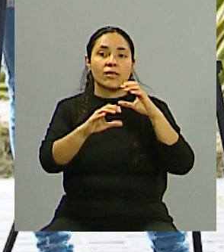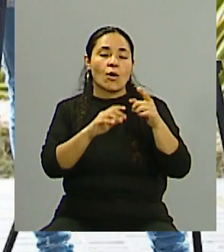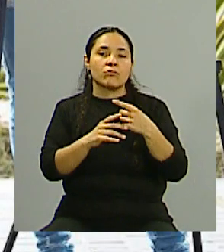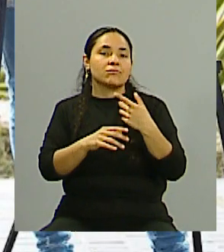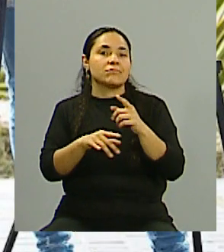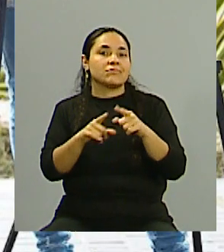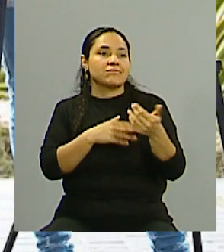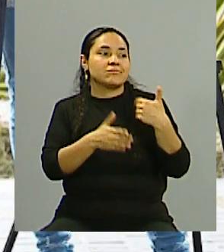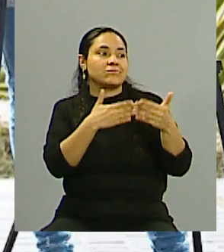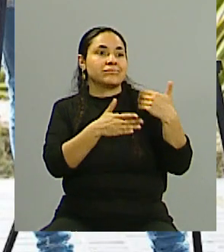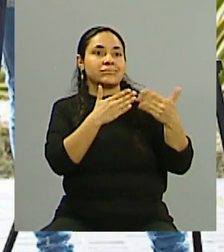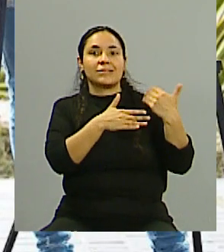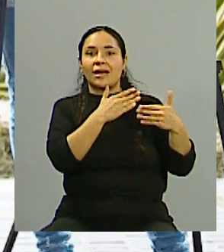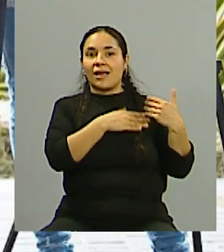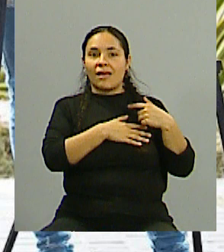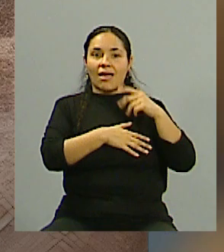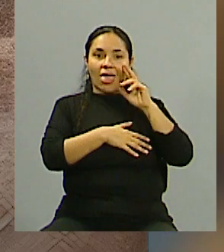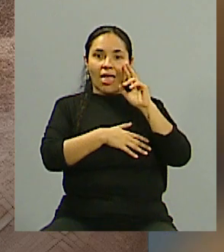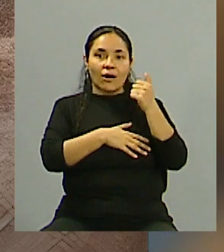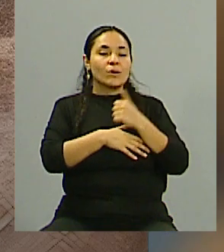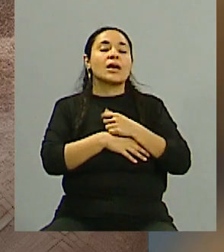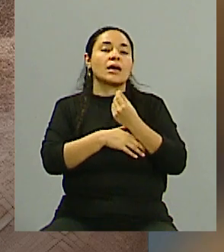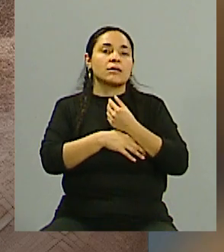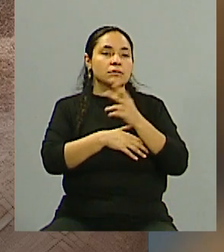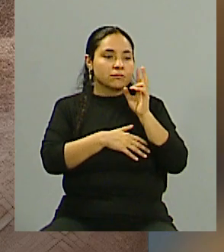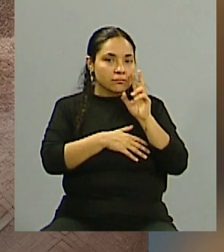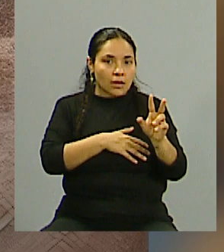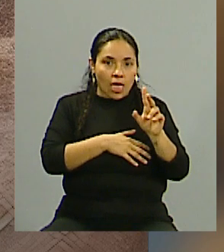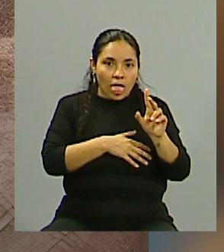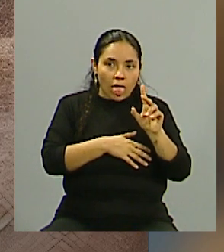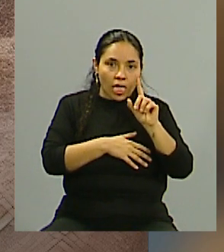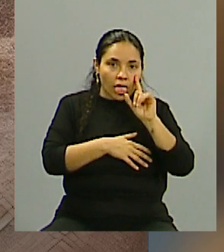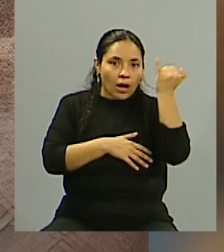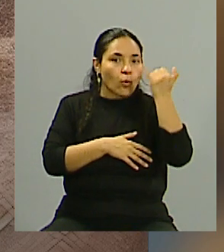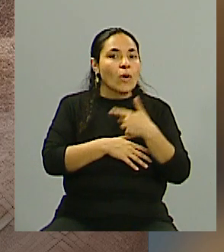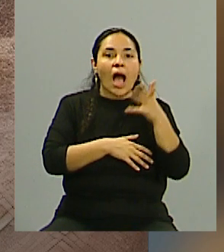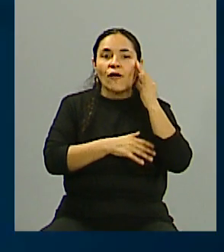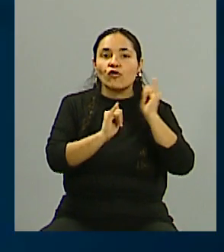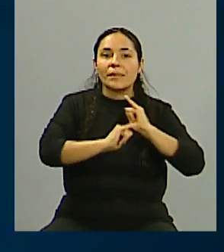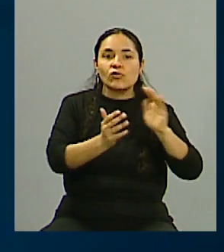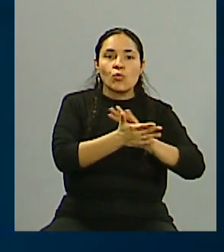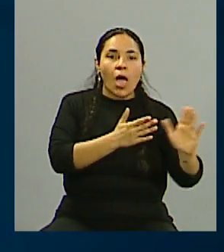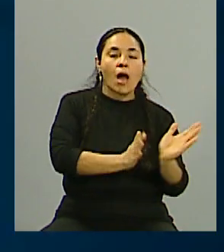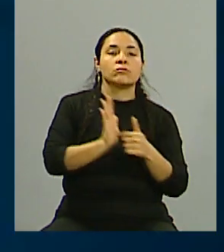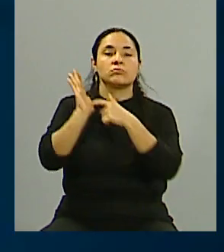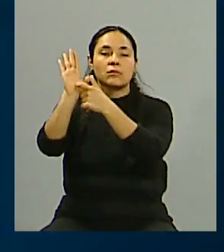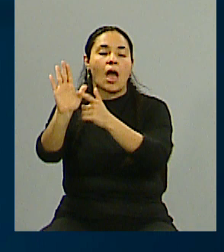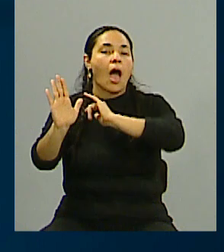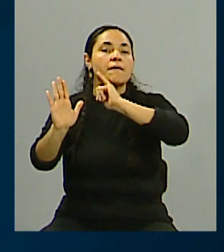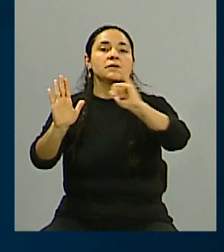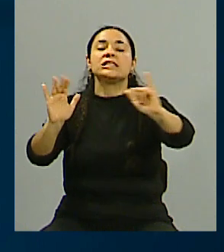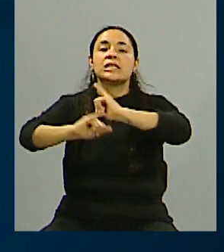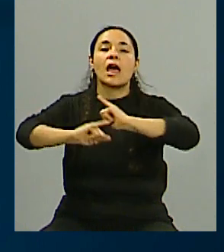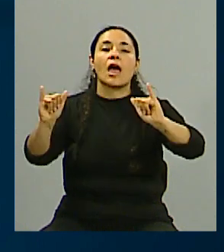origen. A descubrir y poner en conocimiento la crisis y la situación y denunciar las situaciones que están pasando en el mundo digital.